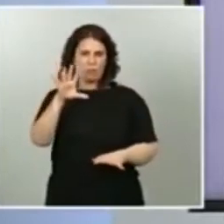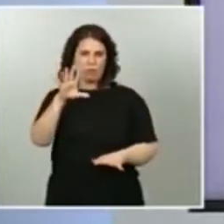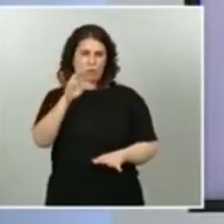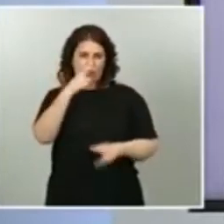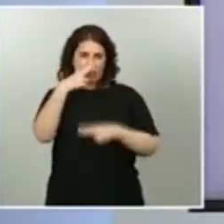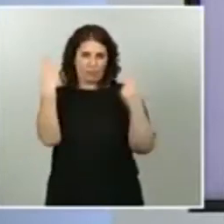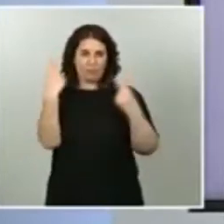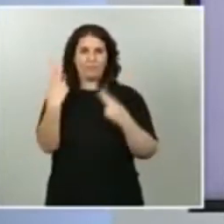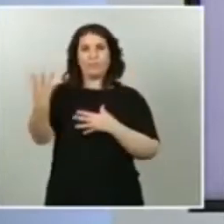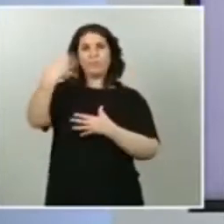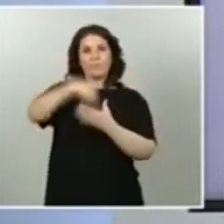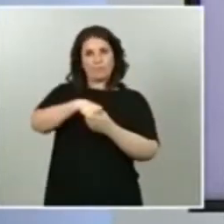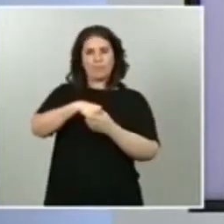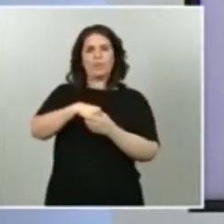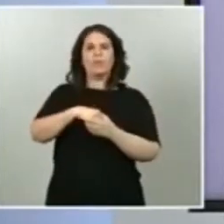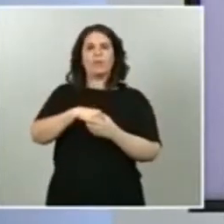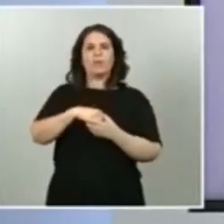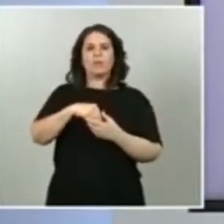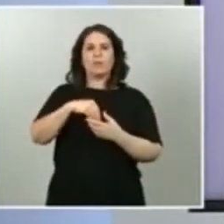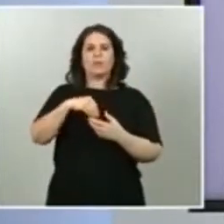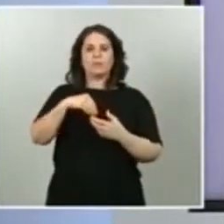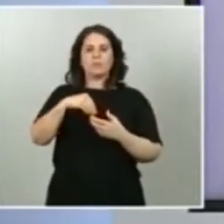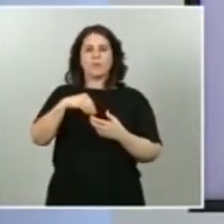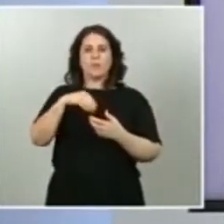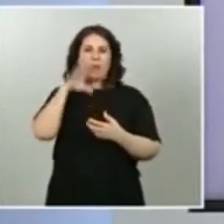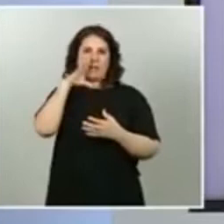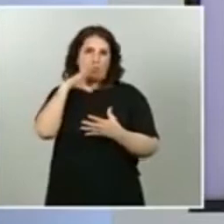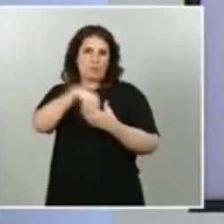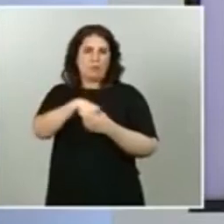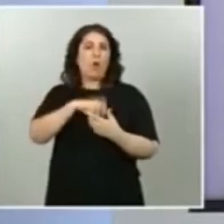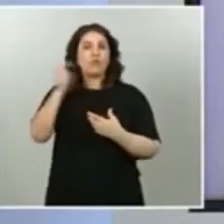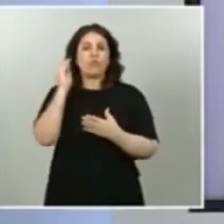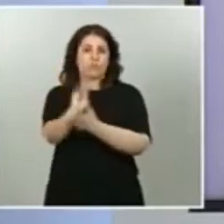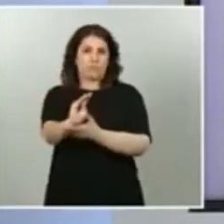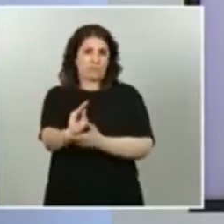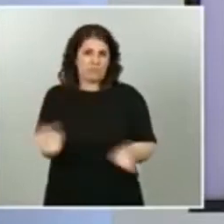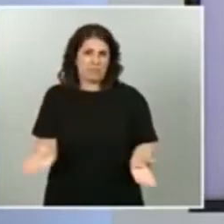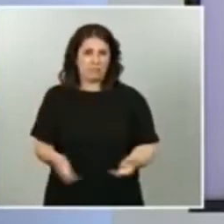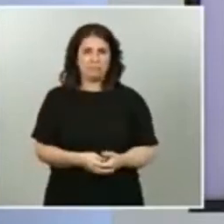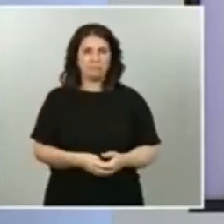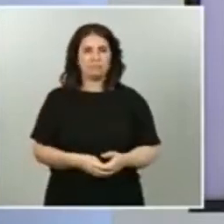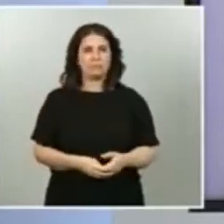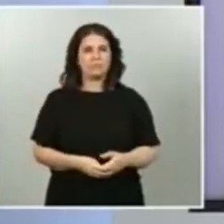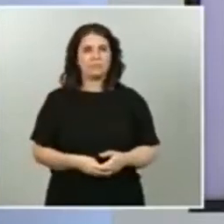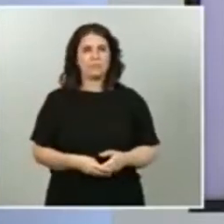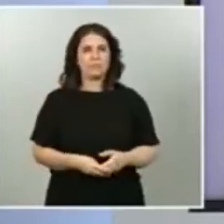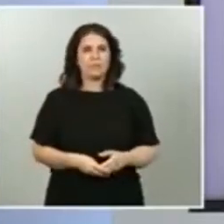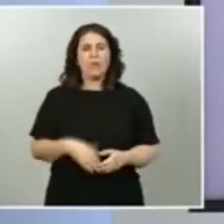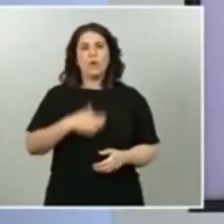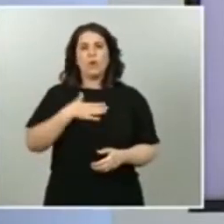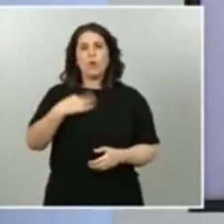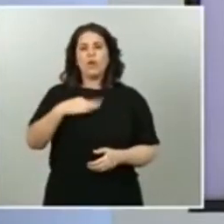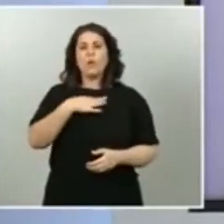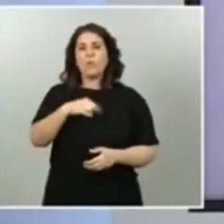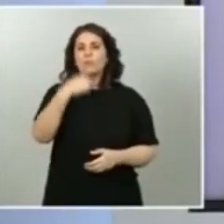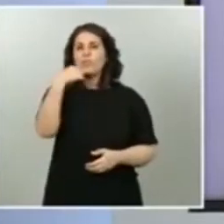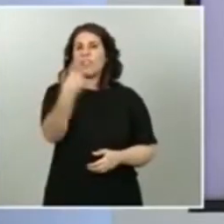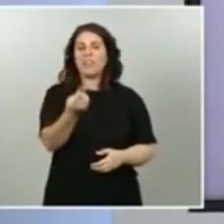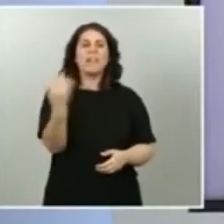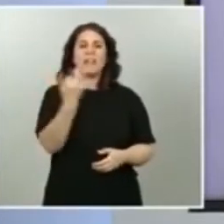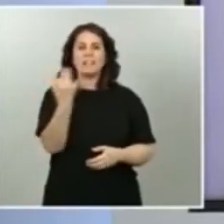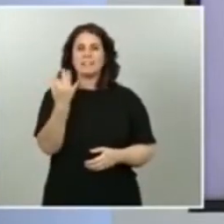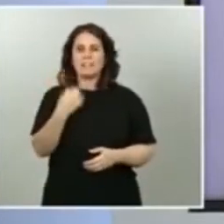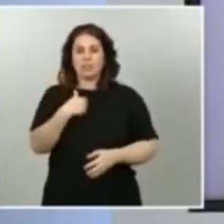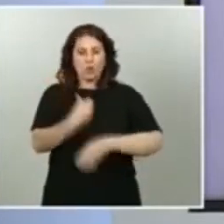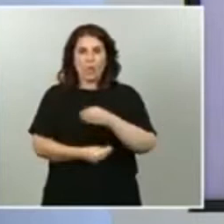de la compañía, y hay otros simplemente que les han dado financiación. Lo que nosotros podemos decir es que no vamos a hacer nada que no sea